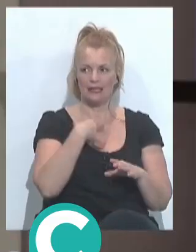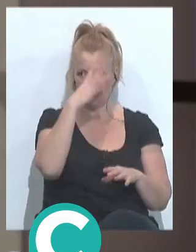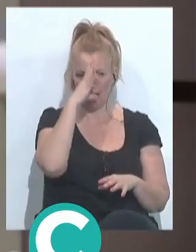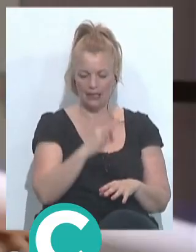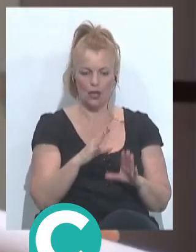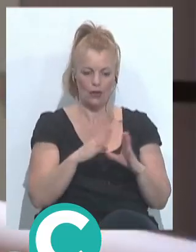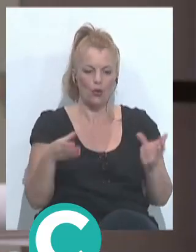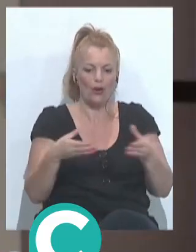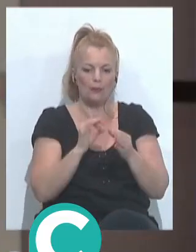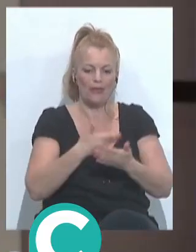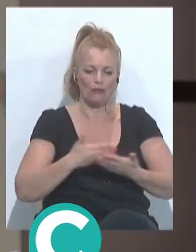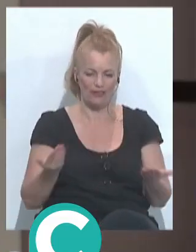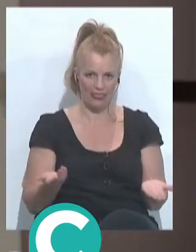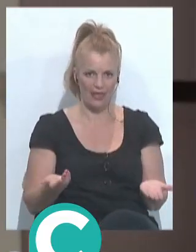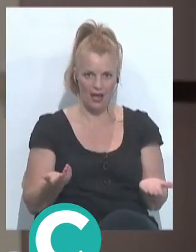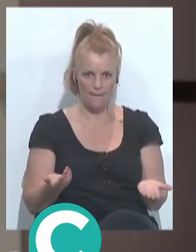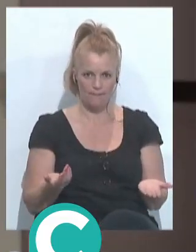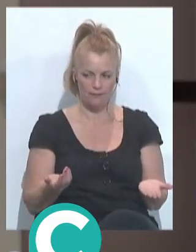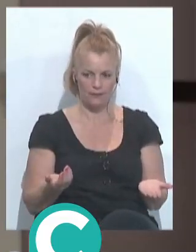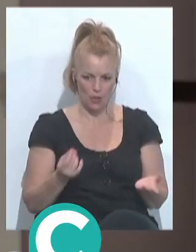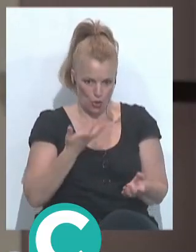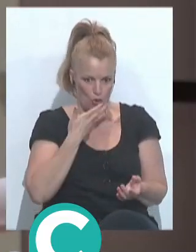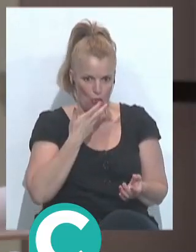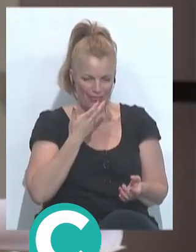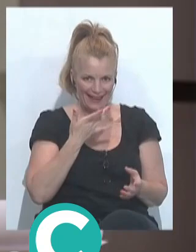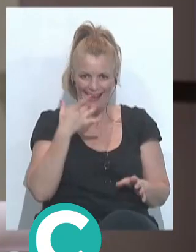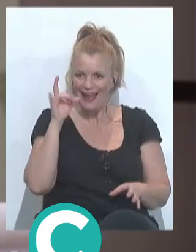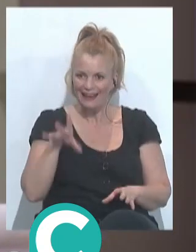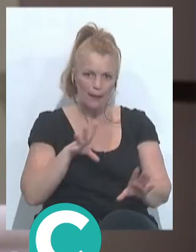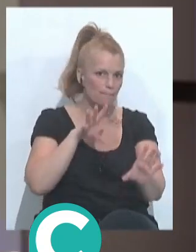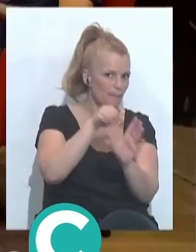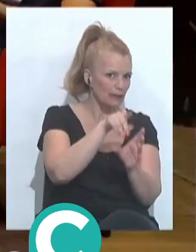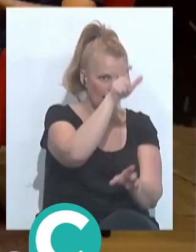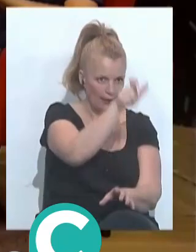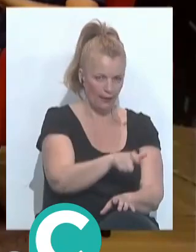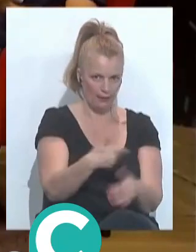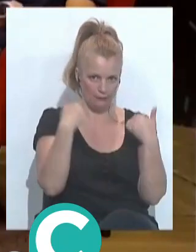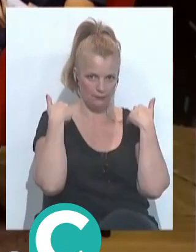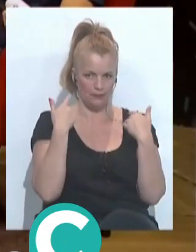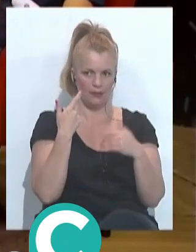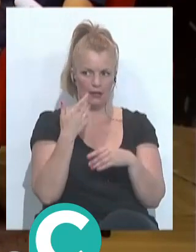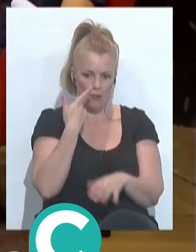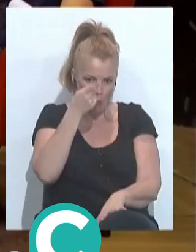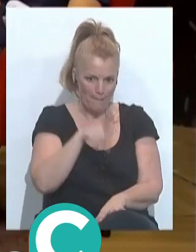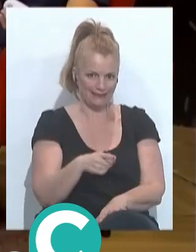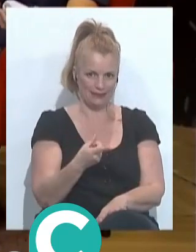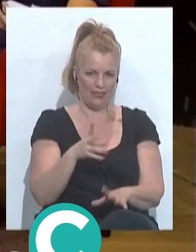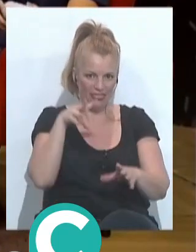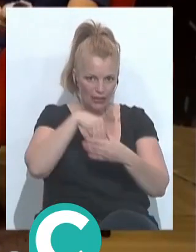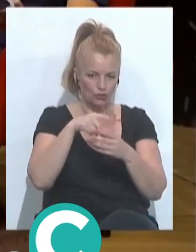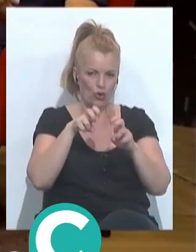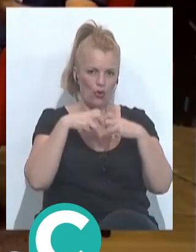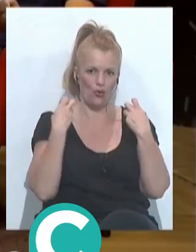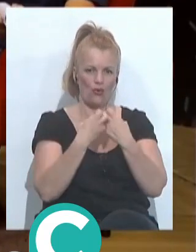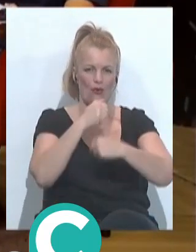tiene que tener un equipo, entre comillas, de confianza... O al menos conocer a alguien que mete en el parco. si el presidente... Que va a llevar un mes, además. Claro, que te va llevar un